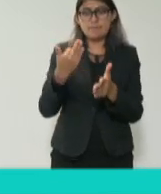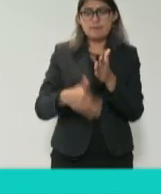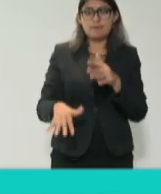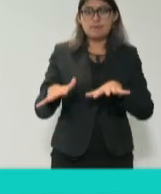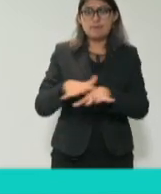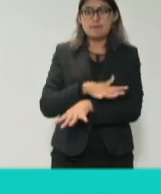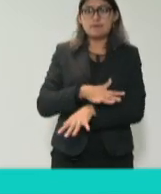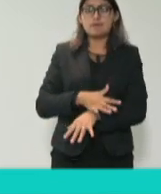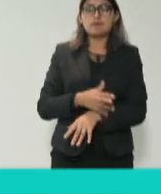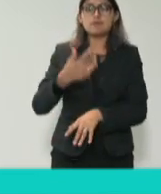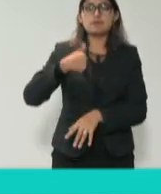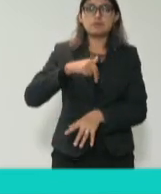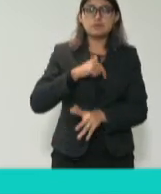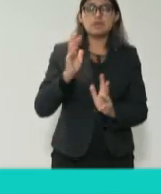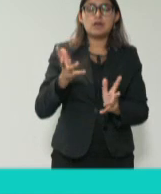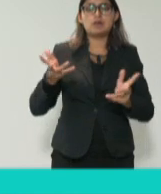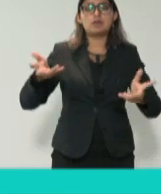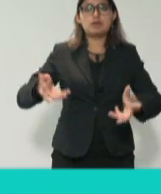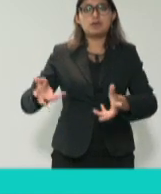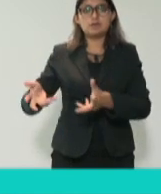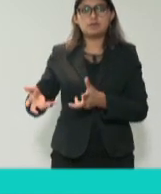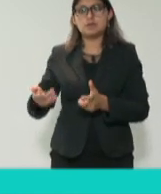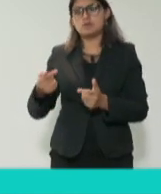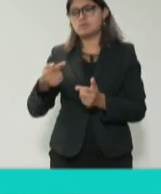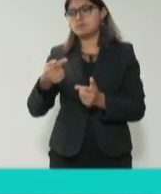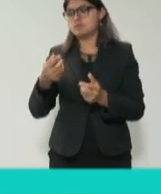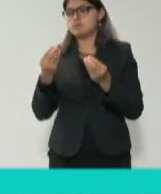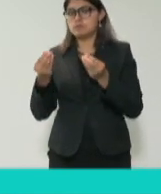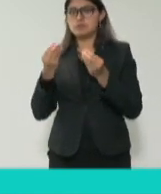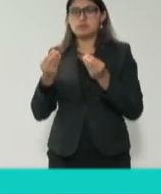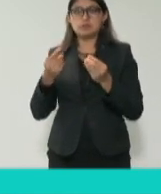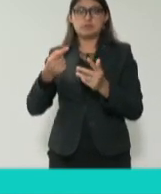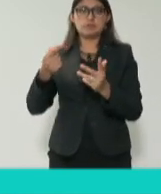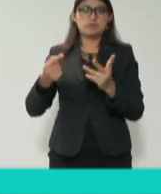muchas cosas, les decía, hay una